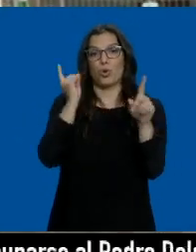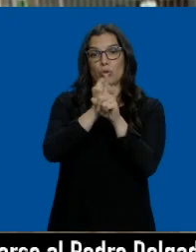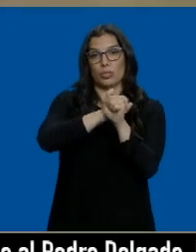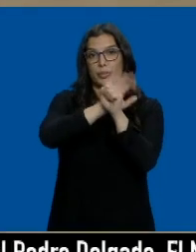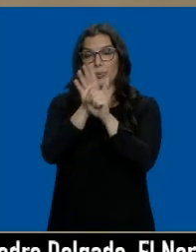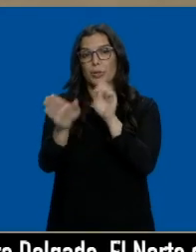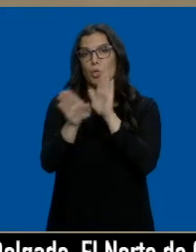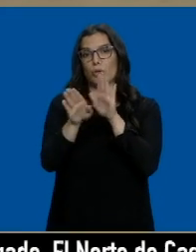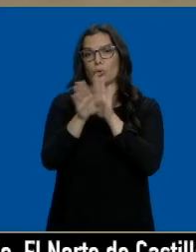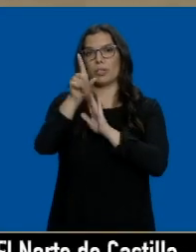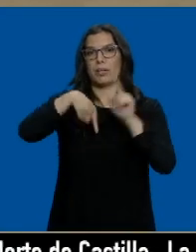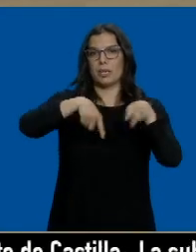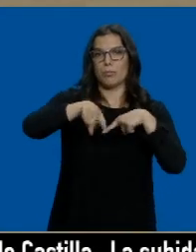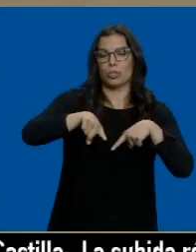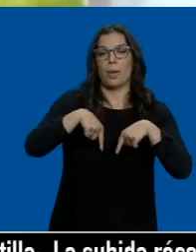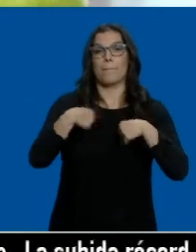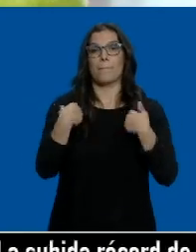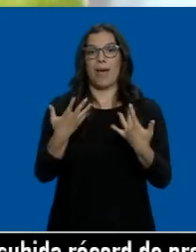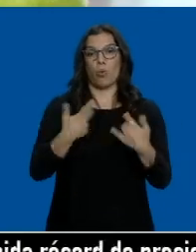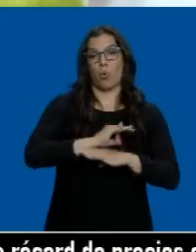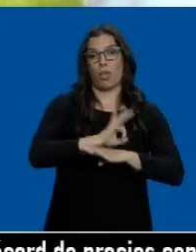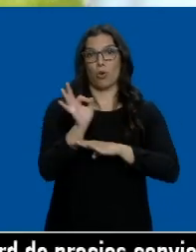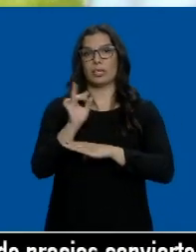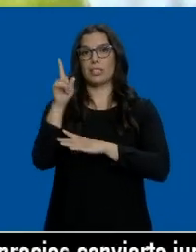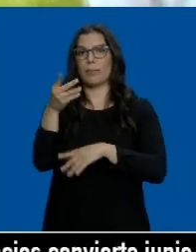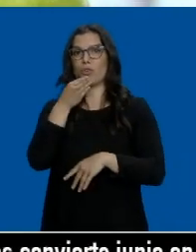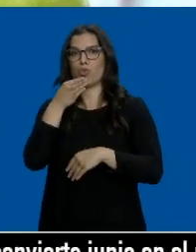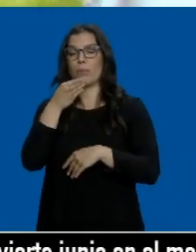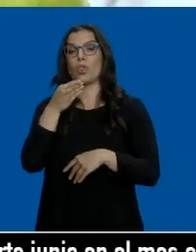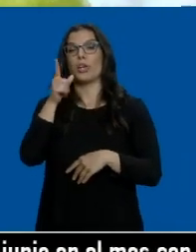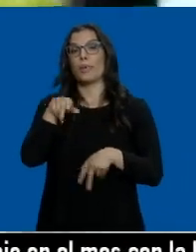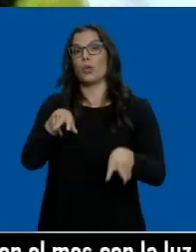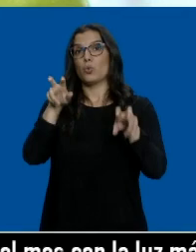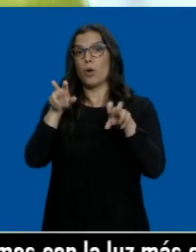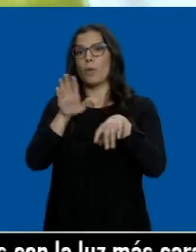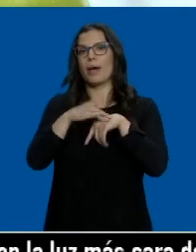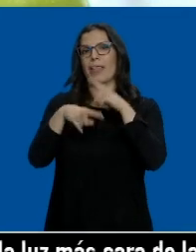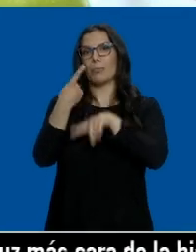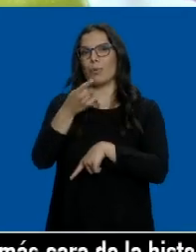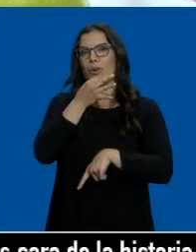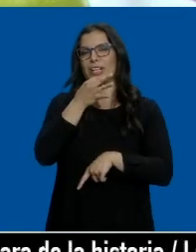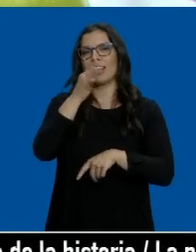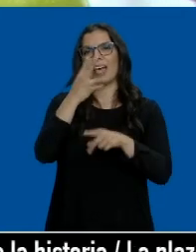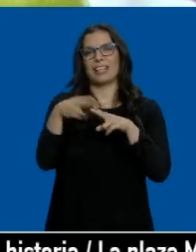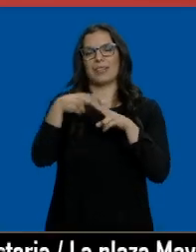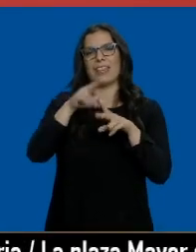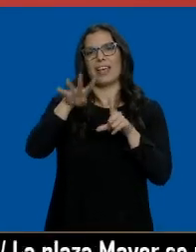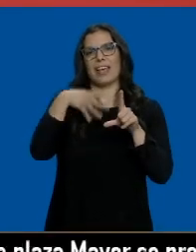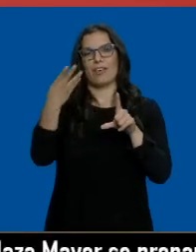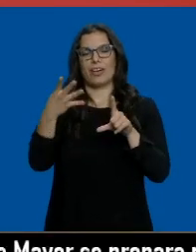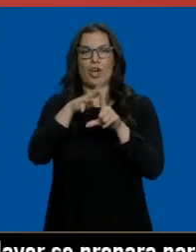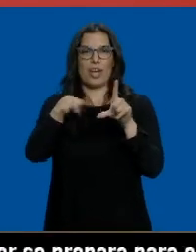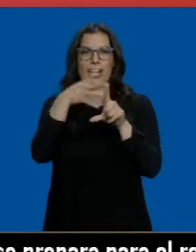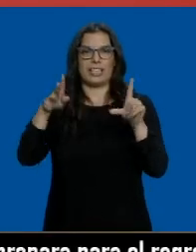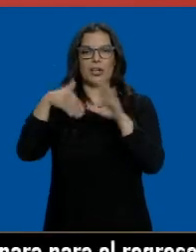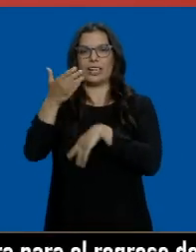mantiene en el transporte, madrugadores y comedor. Y habrá uno nuevo para recuperar todas las extraescolares. Hacer un protocolo para que, por